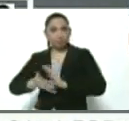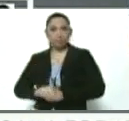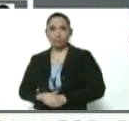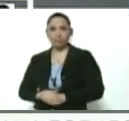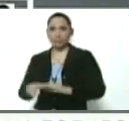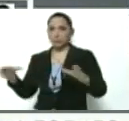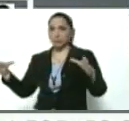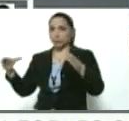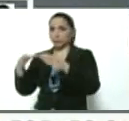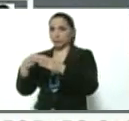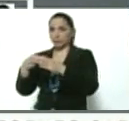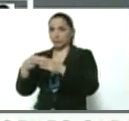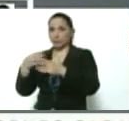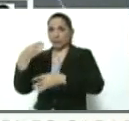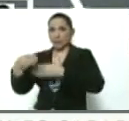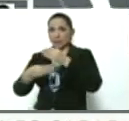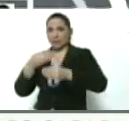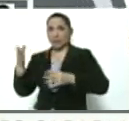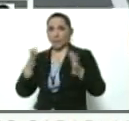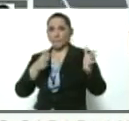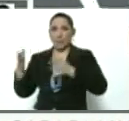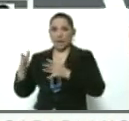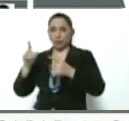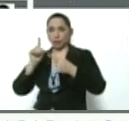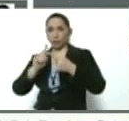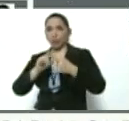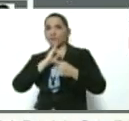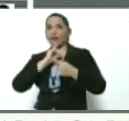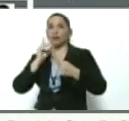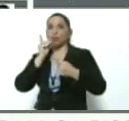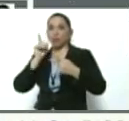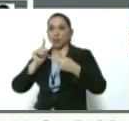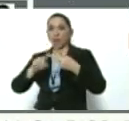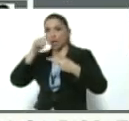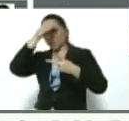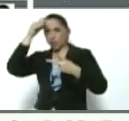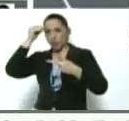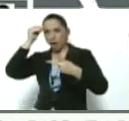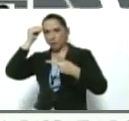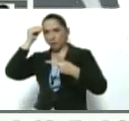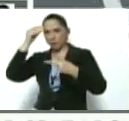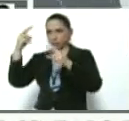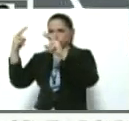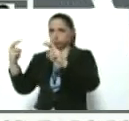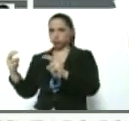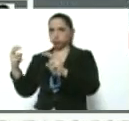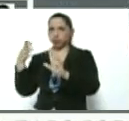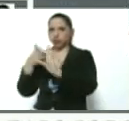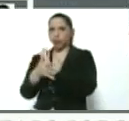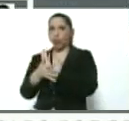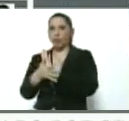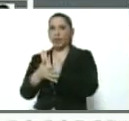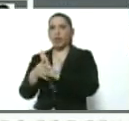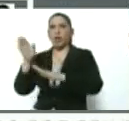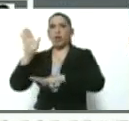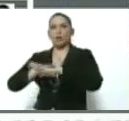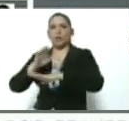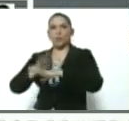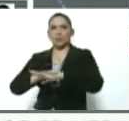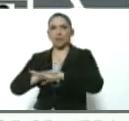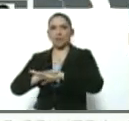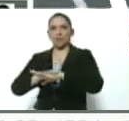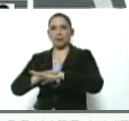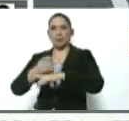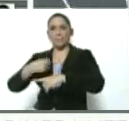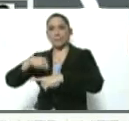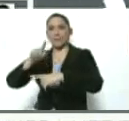reunión que sostuvieron en marzo Duque y Donald Trump tiene que ver con el desenlace que luego ocurrió en los